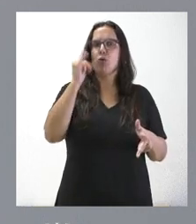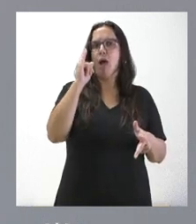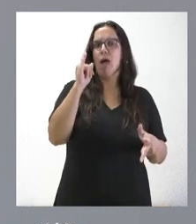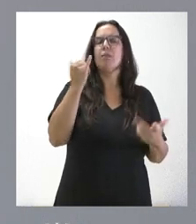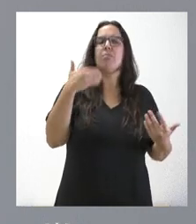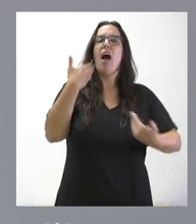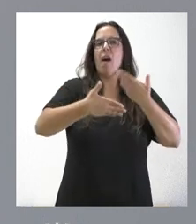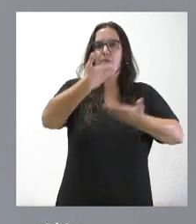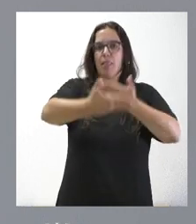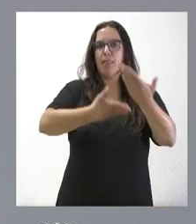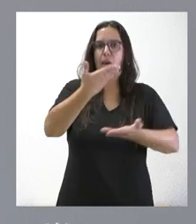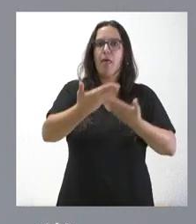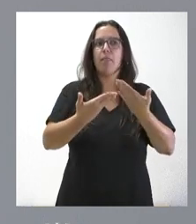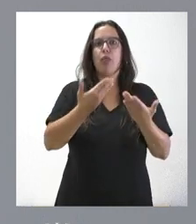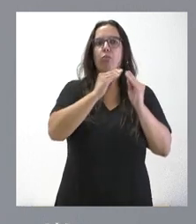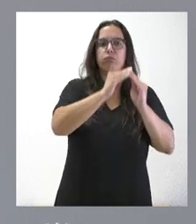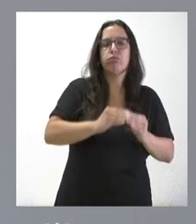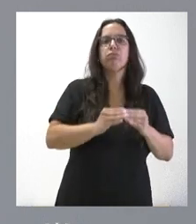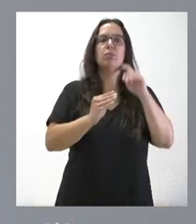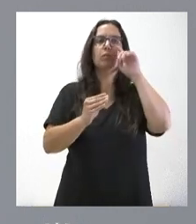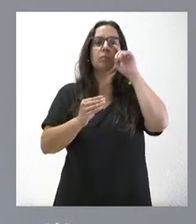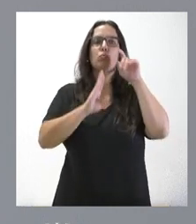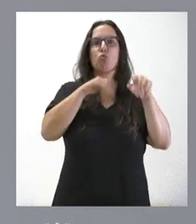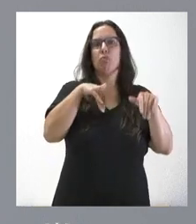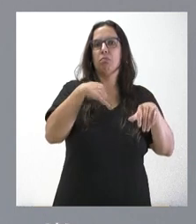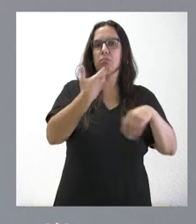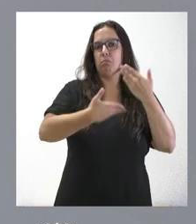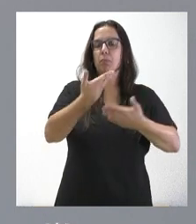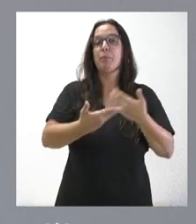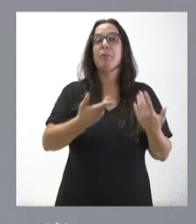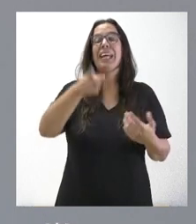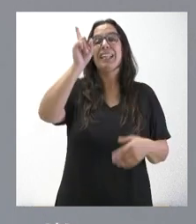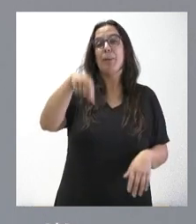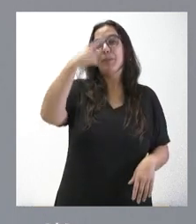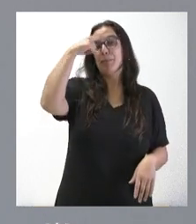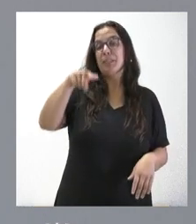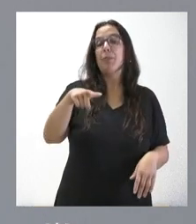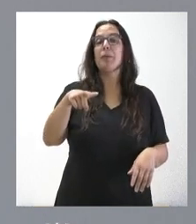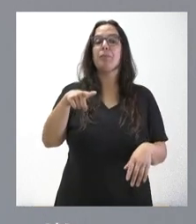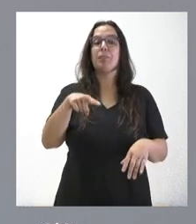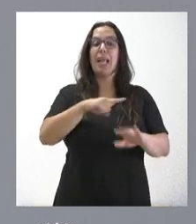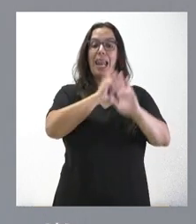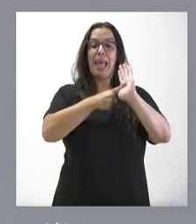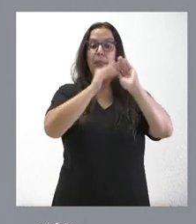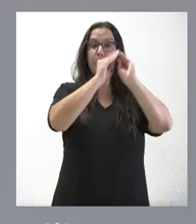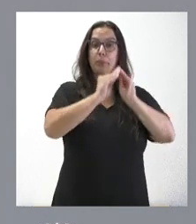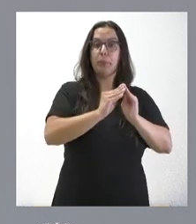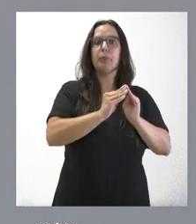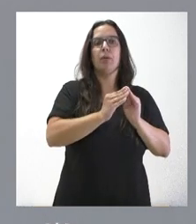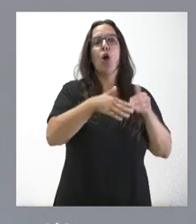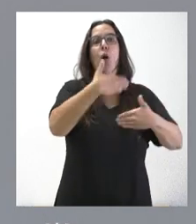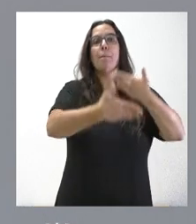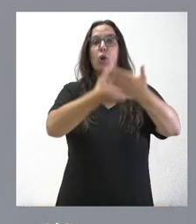avanzando el ritmo de elaboración adecuado. Saben ustedes que, por otra parte, elaborar unas leyes exige un procedimiento de